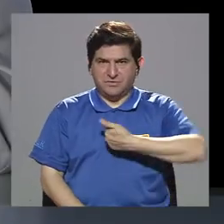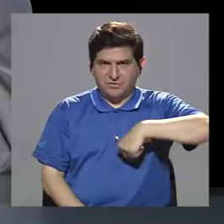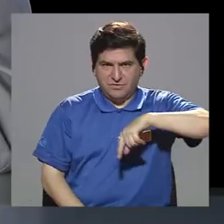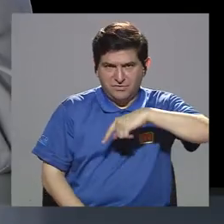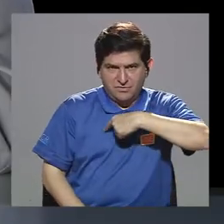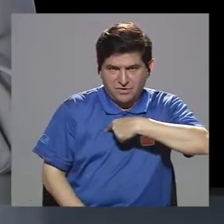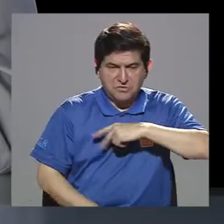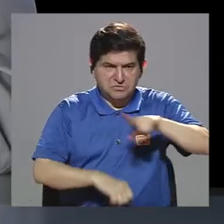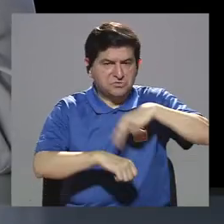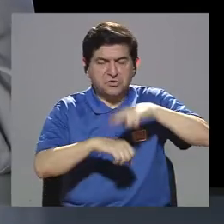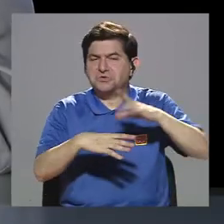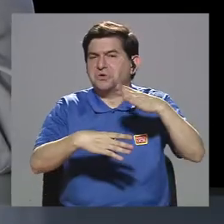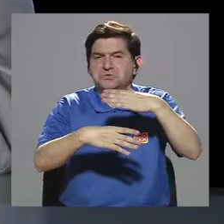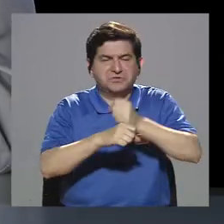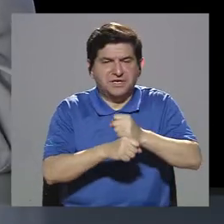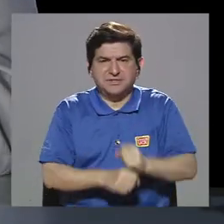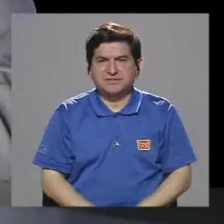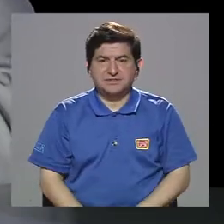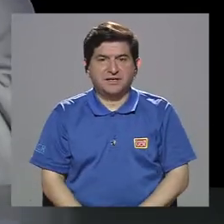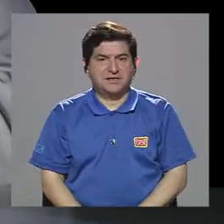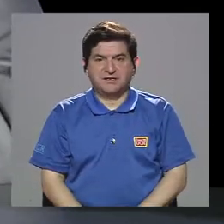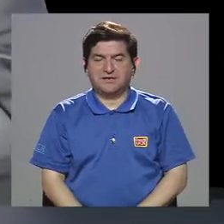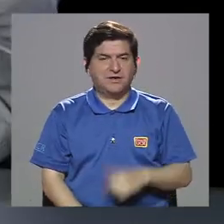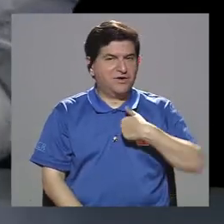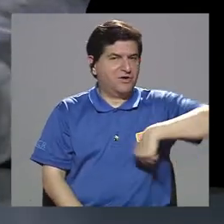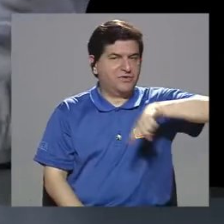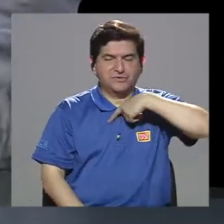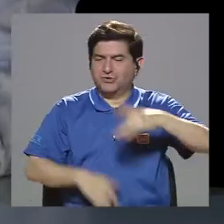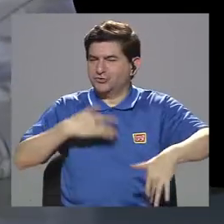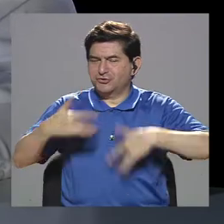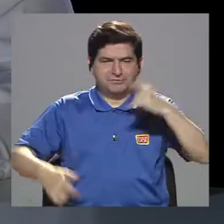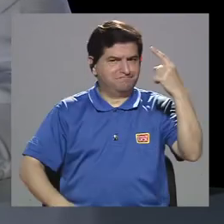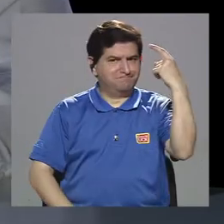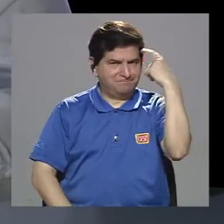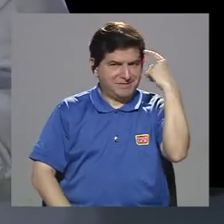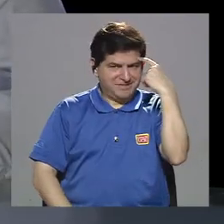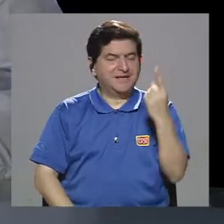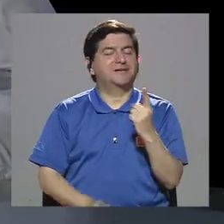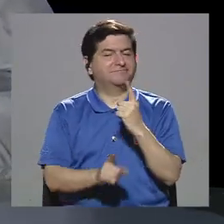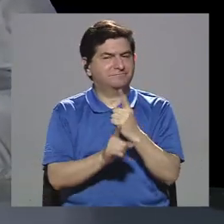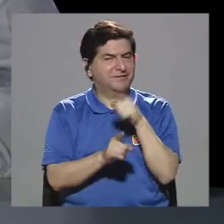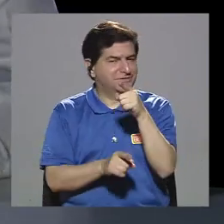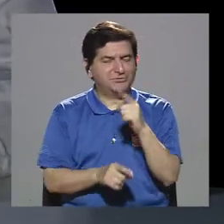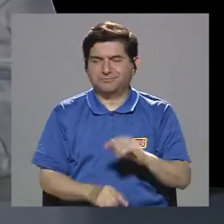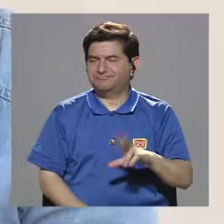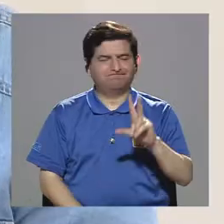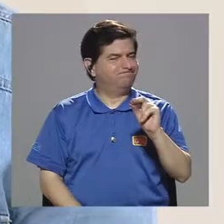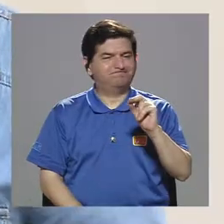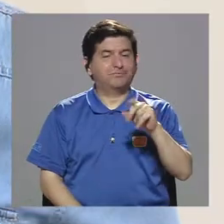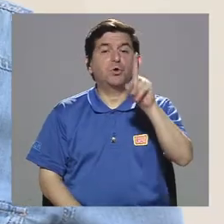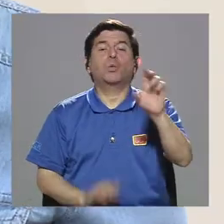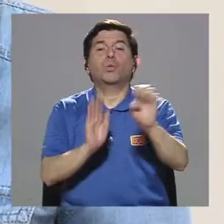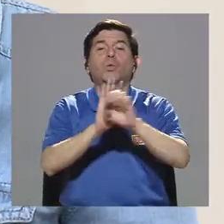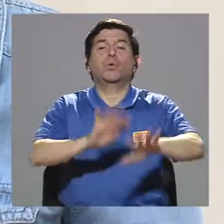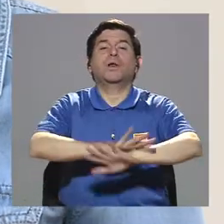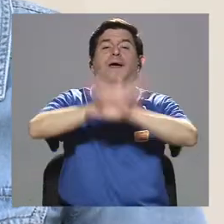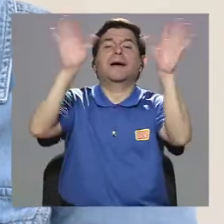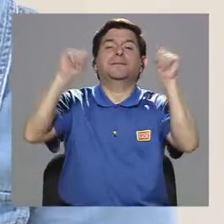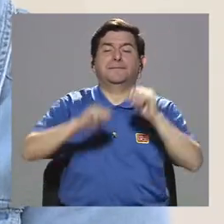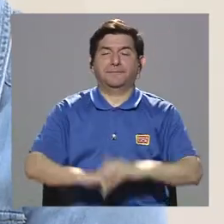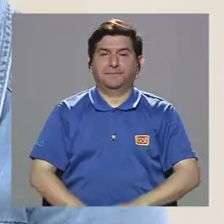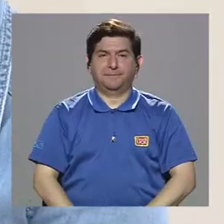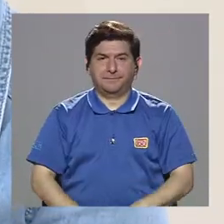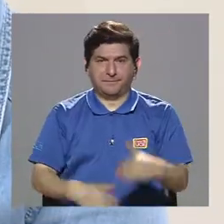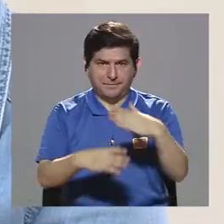comúnmente hacemos no estemos tan sensibilizados a pensar que efectivamente no está bien. Un ejemplo muy claro